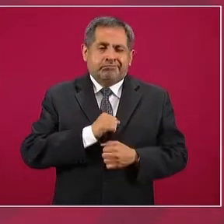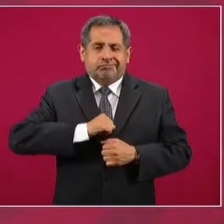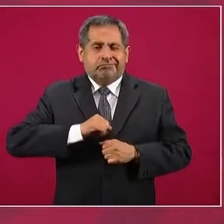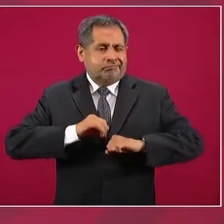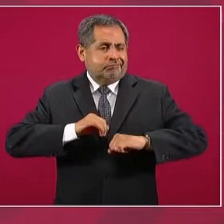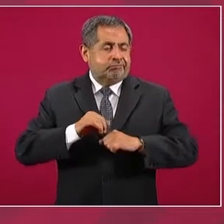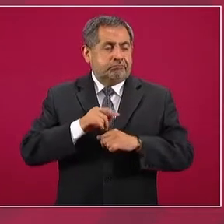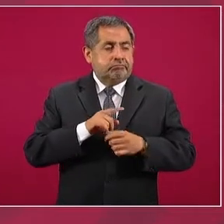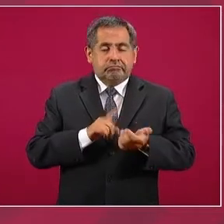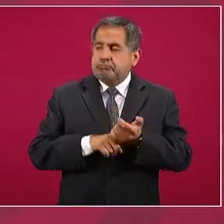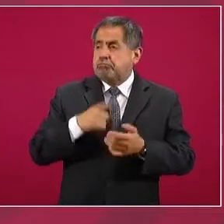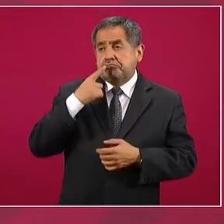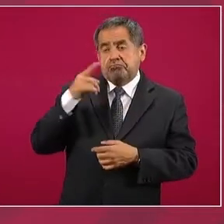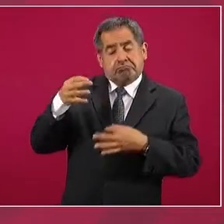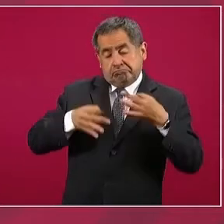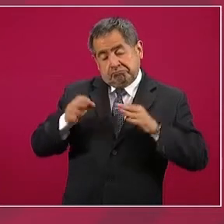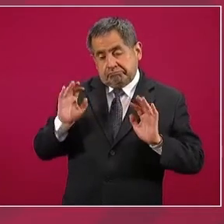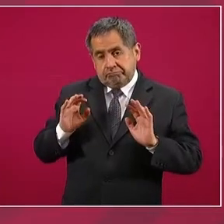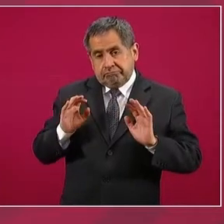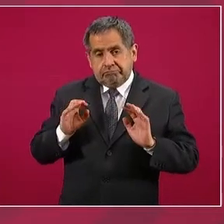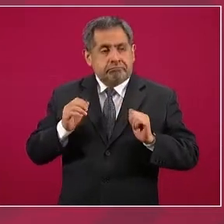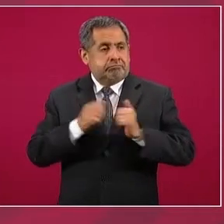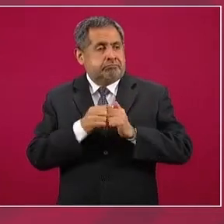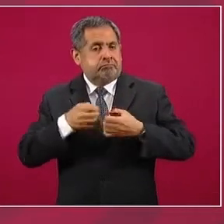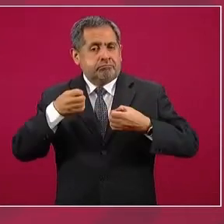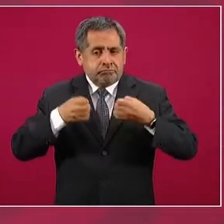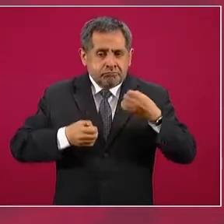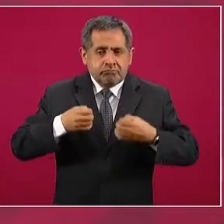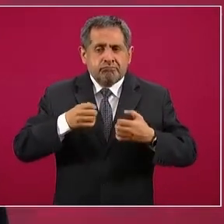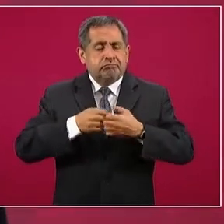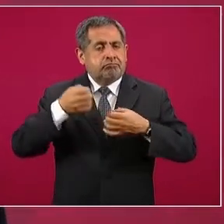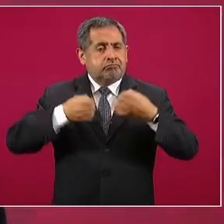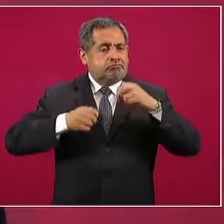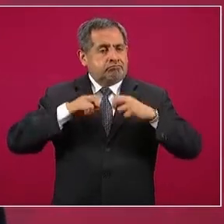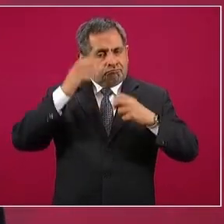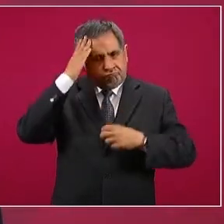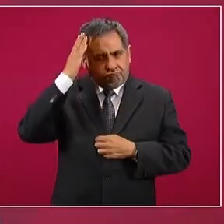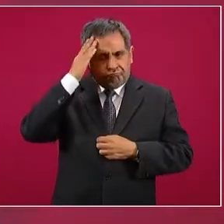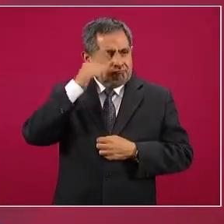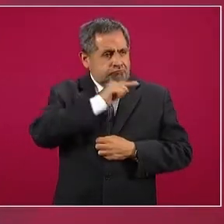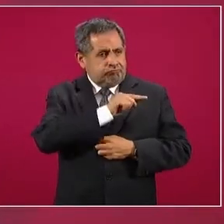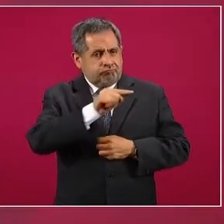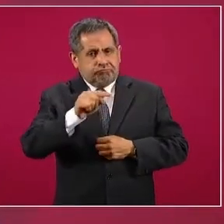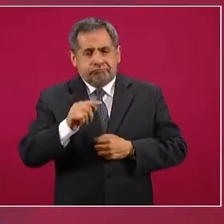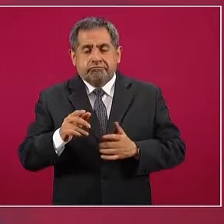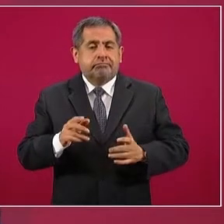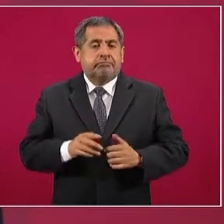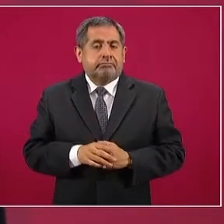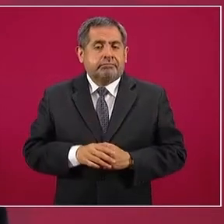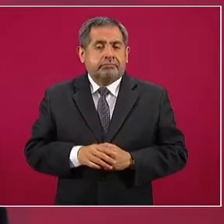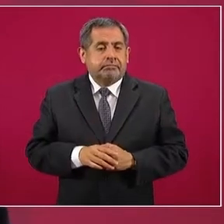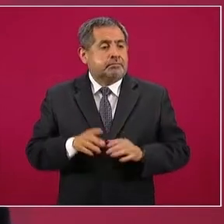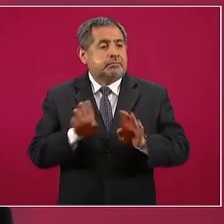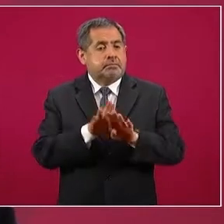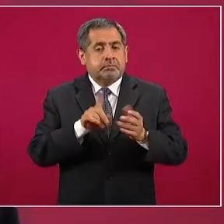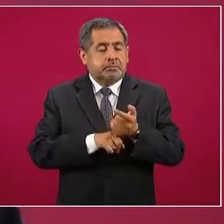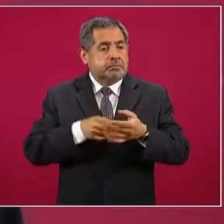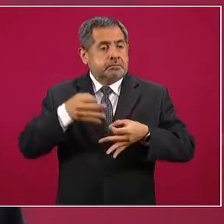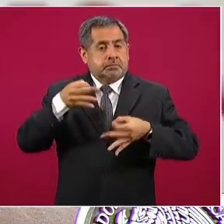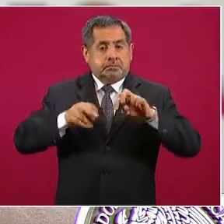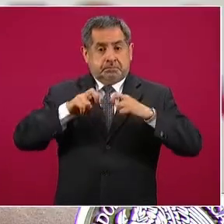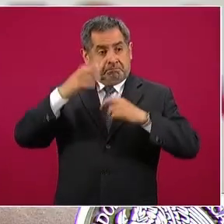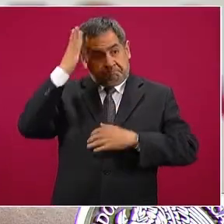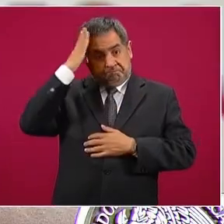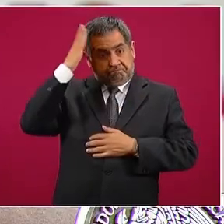como tenían influencias, con jueces, con magistrados, incluso hasta con ministros,